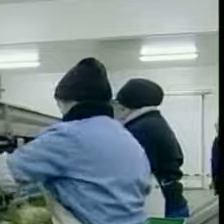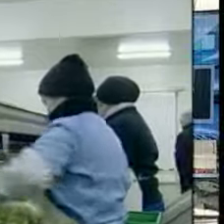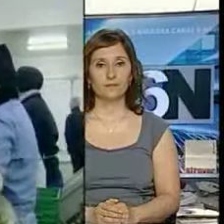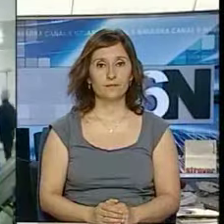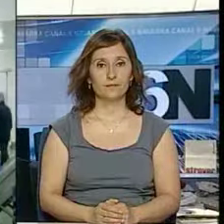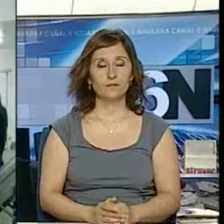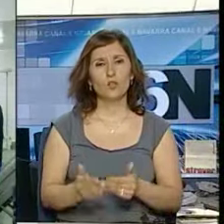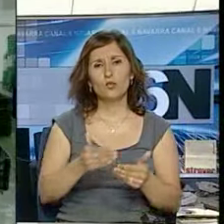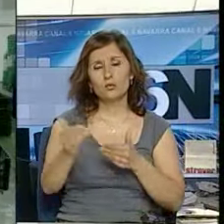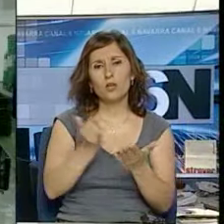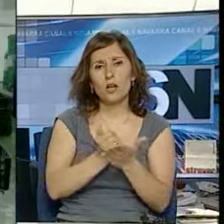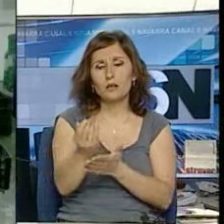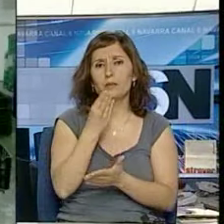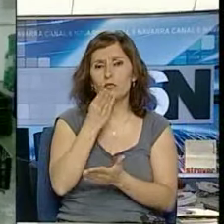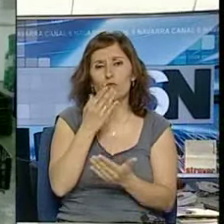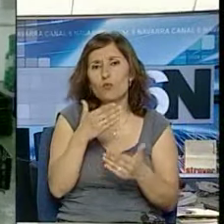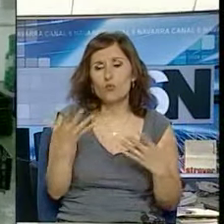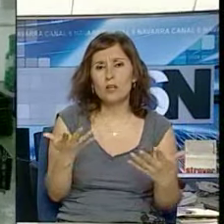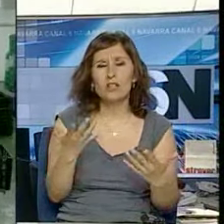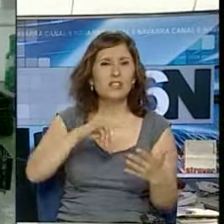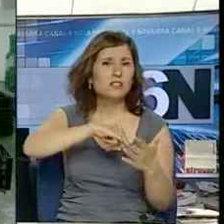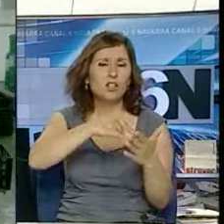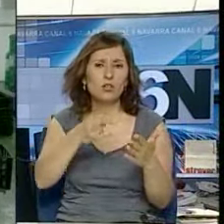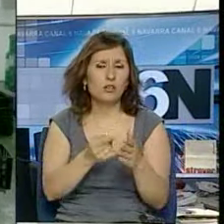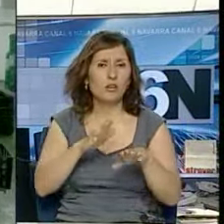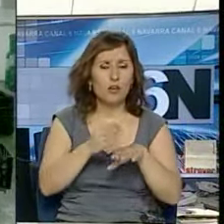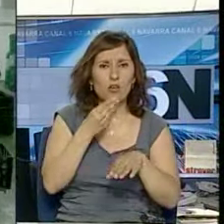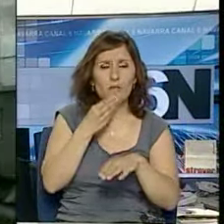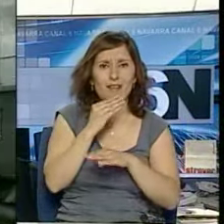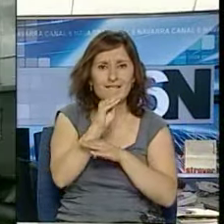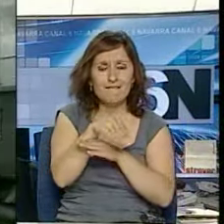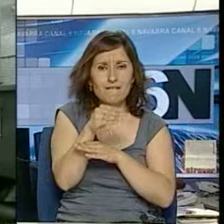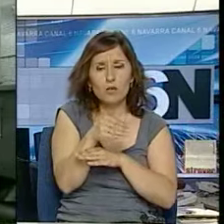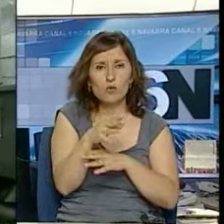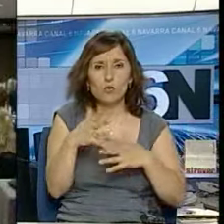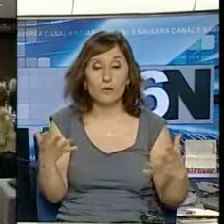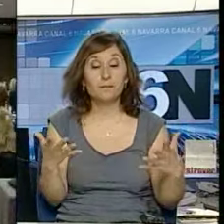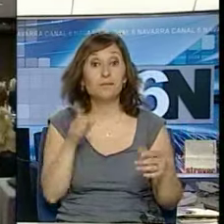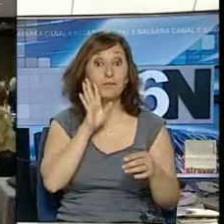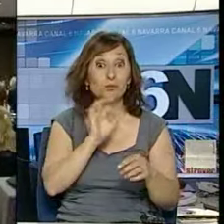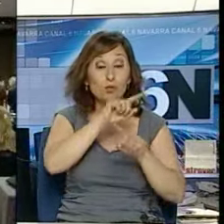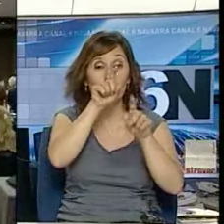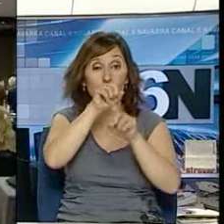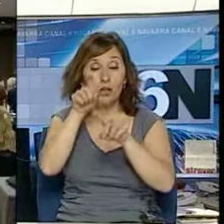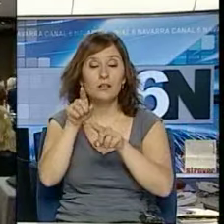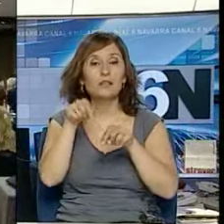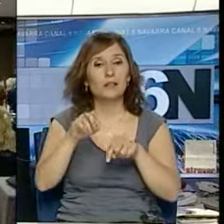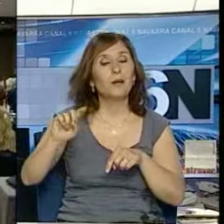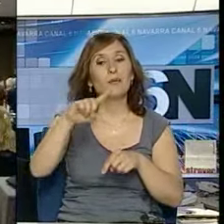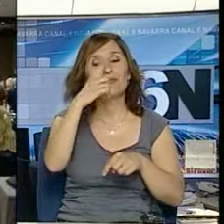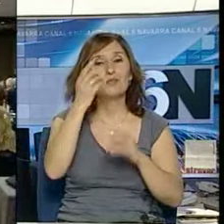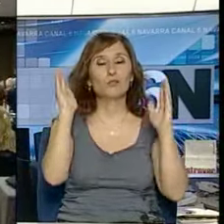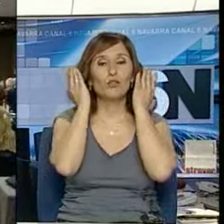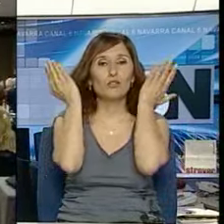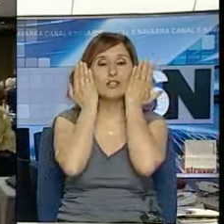¿Cuál será el futuro de la agroalimentación? ¿Qué tecnologías se utilizarán en unos años para conservar alimentos? Son algunas cuestiones a las que se intenta dar